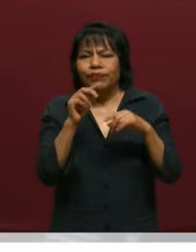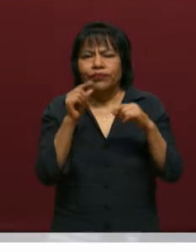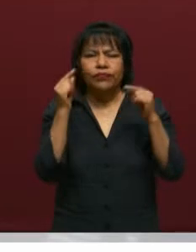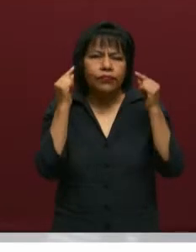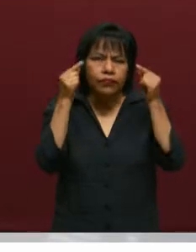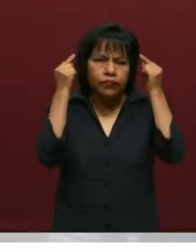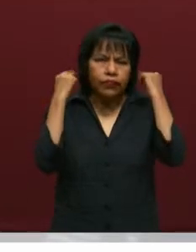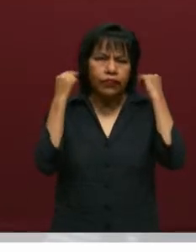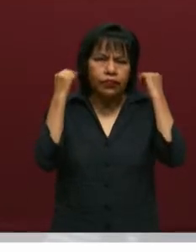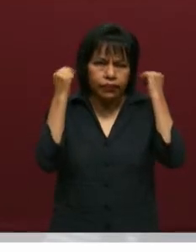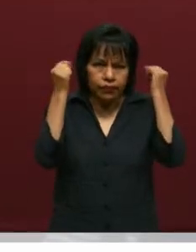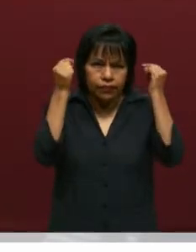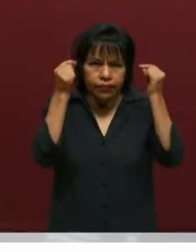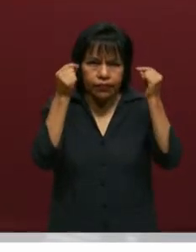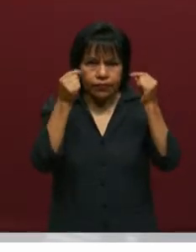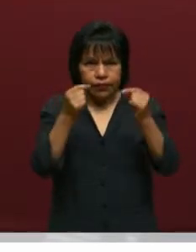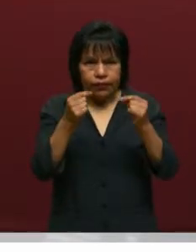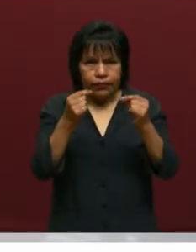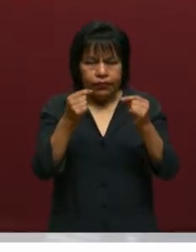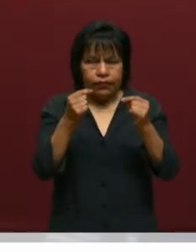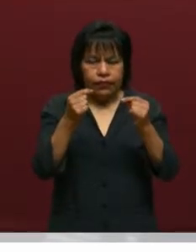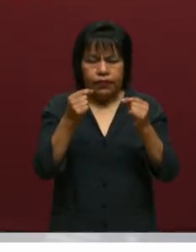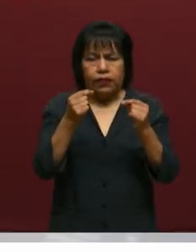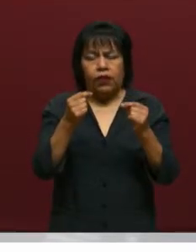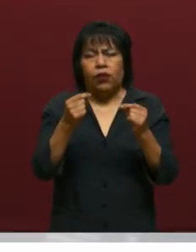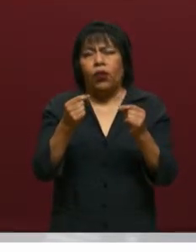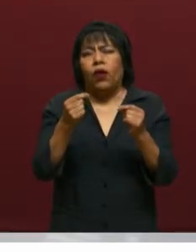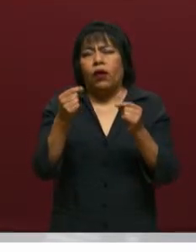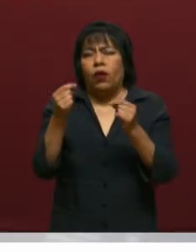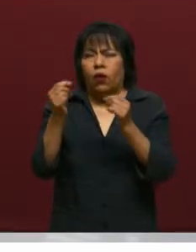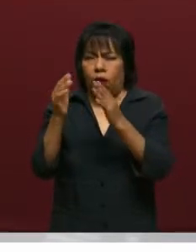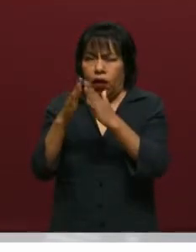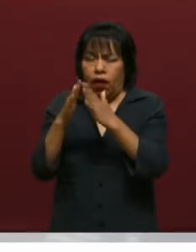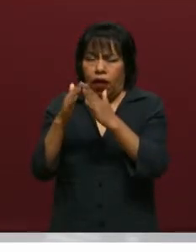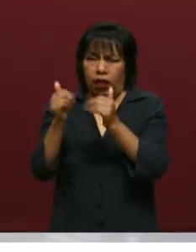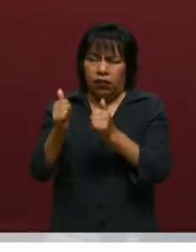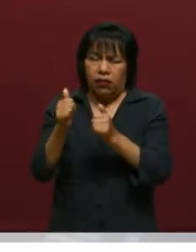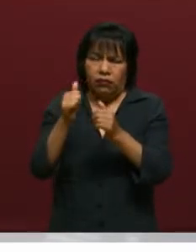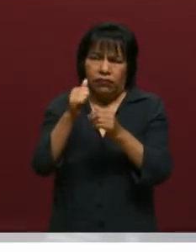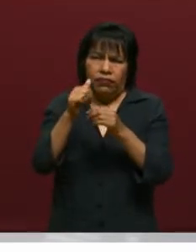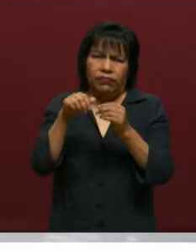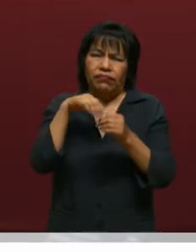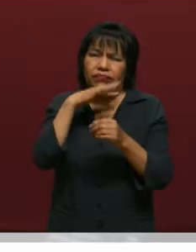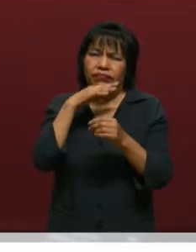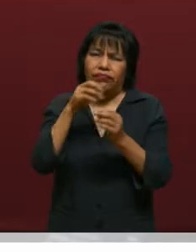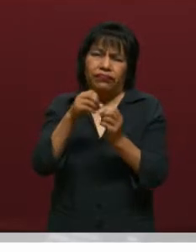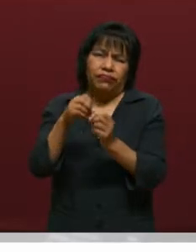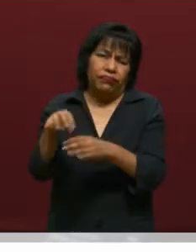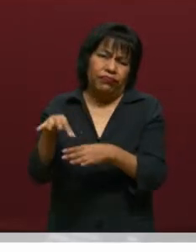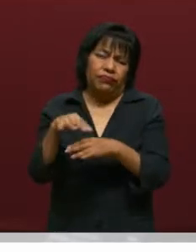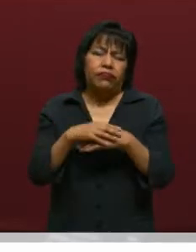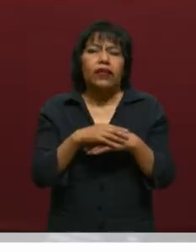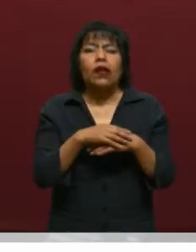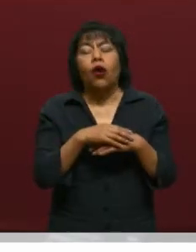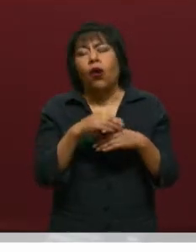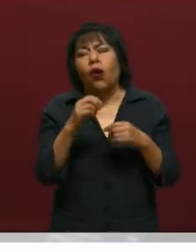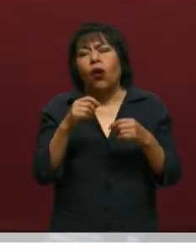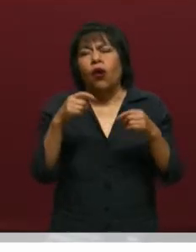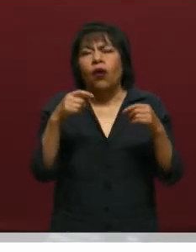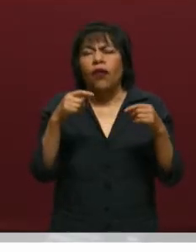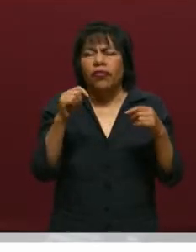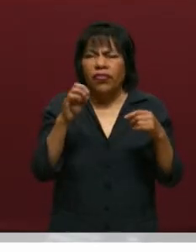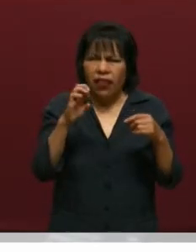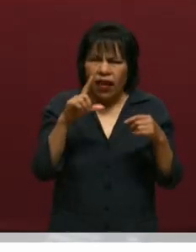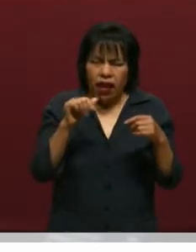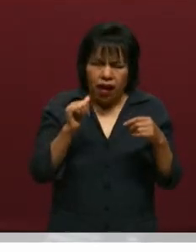Si el cubrebocas es desechable, al llegar a la casa lo tiramos a la basura. Y si es de tela, hay que lavarlo muy